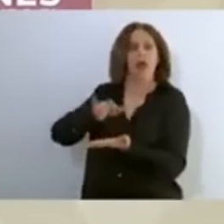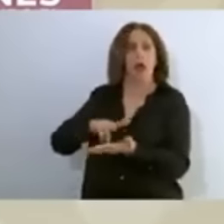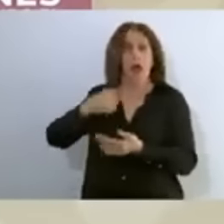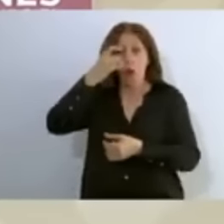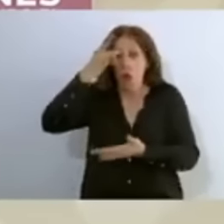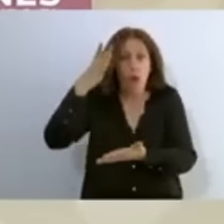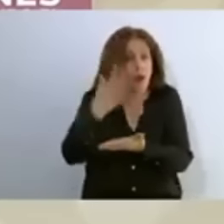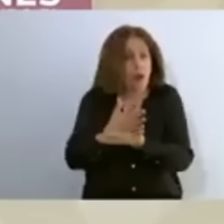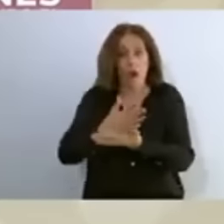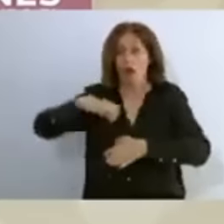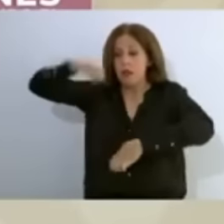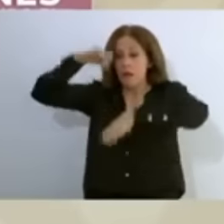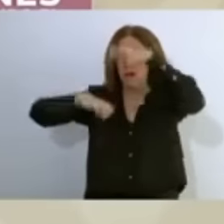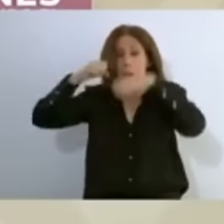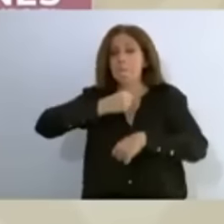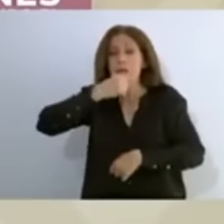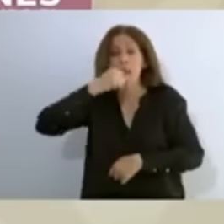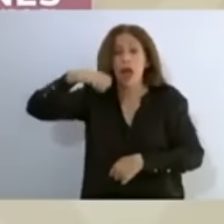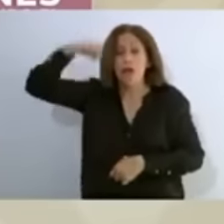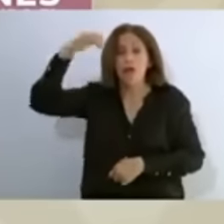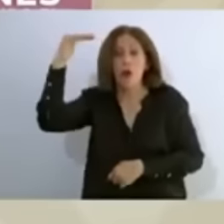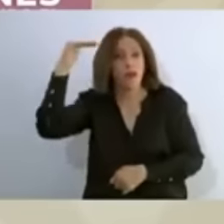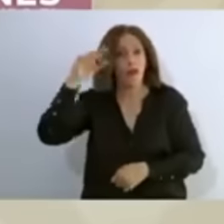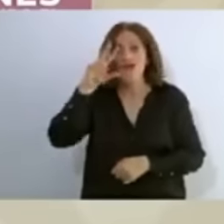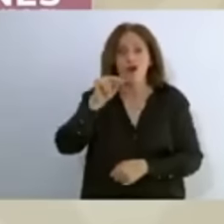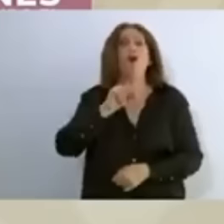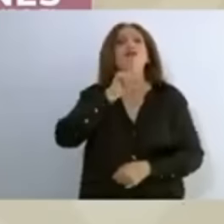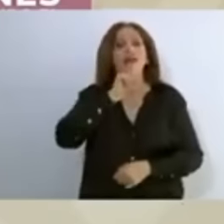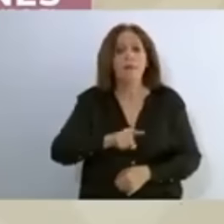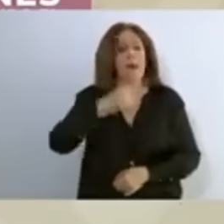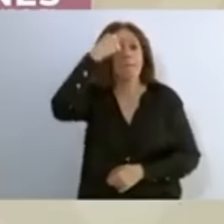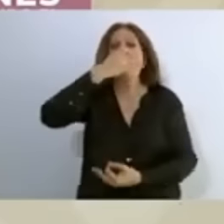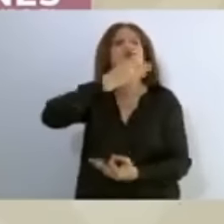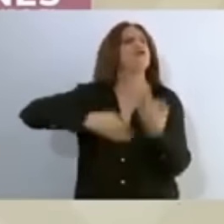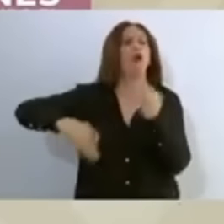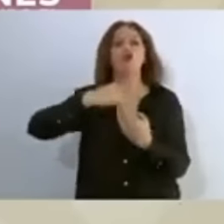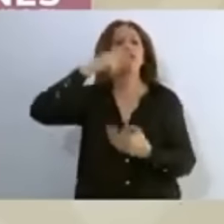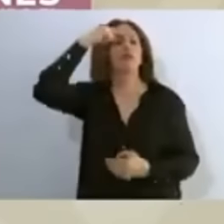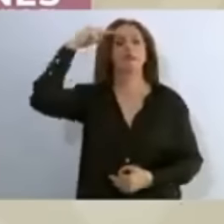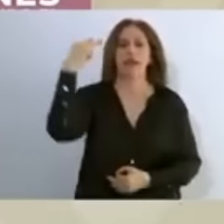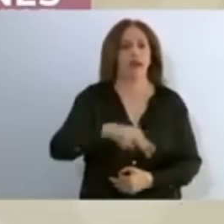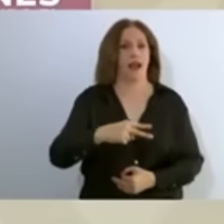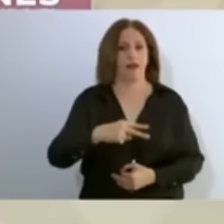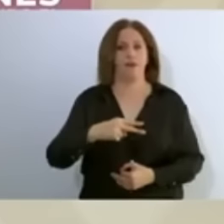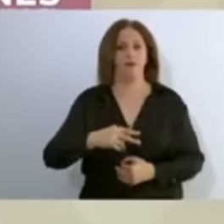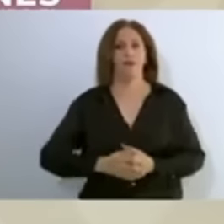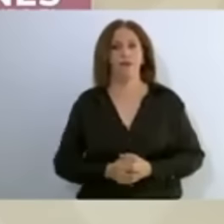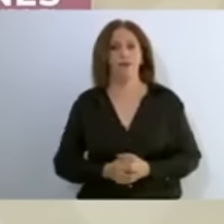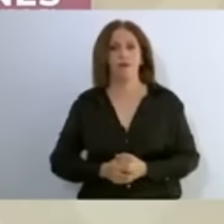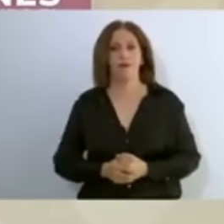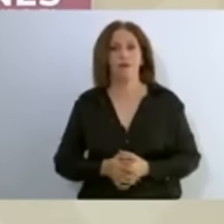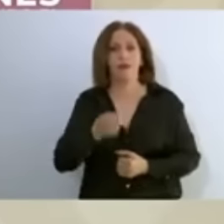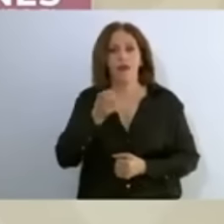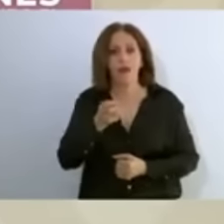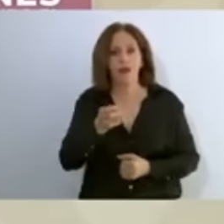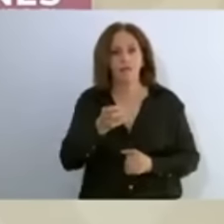el pueblo de México inició su transformación y a partir de ese día se cumplió el compromiso establecido con